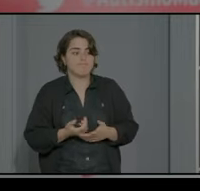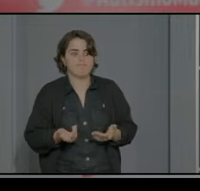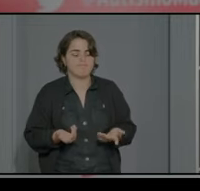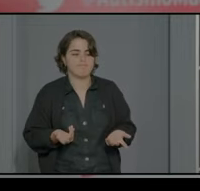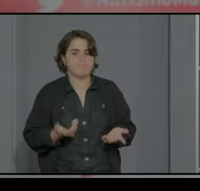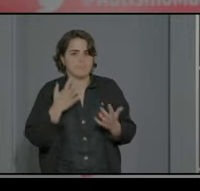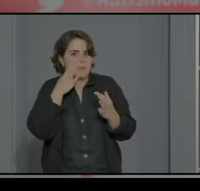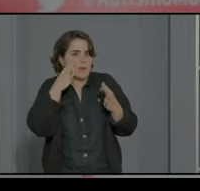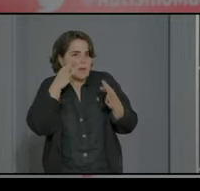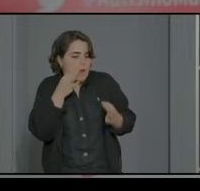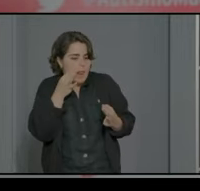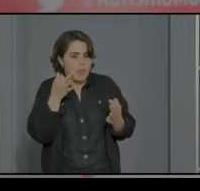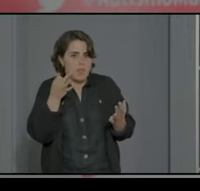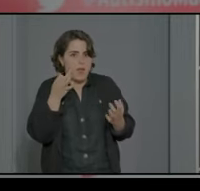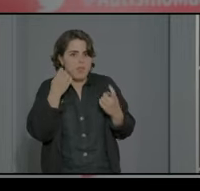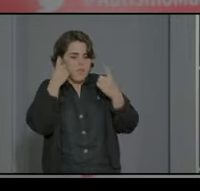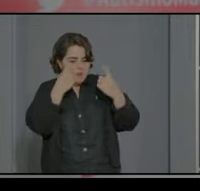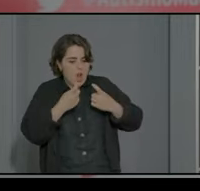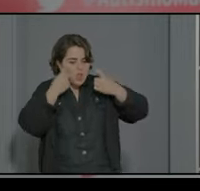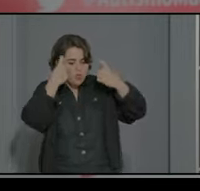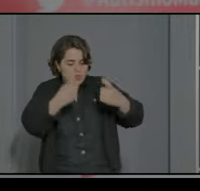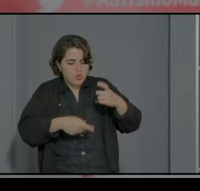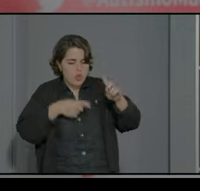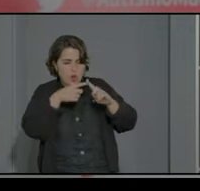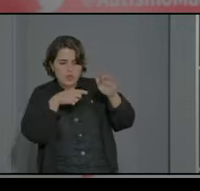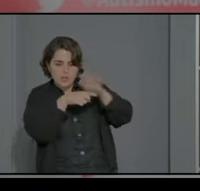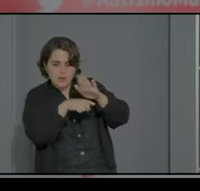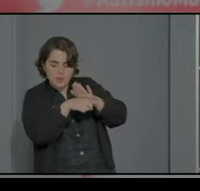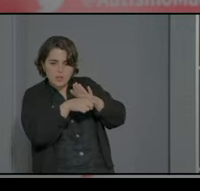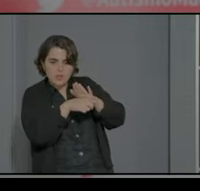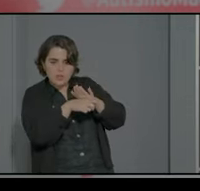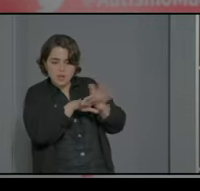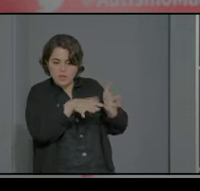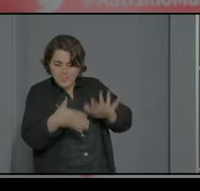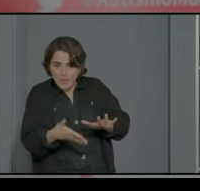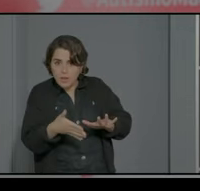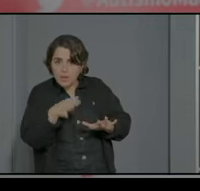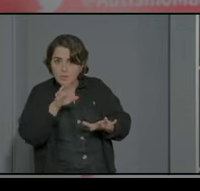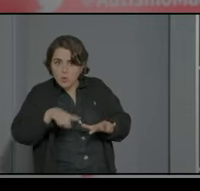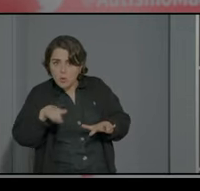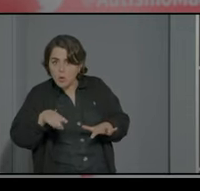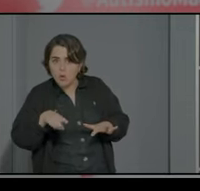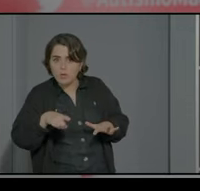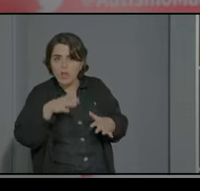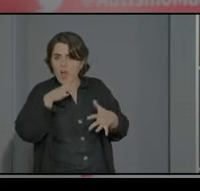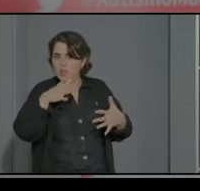y realmente los esfuerzos que se hacen para gestionar esto han ido a algún sitio a día de hoy poco